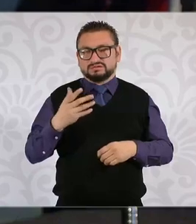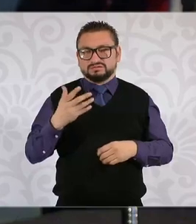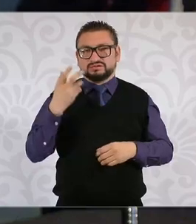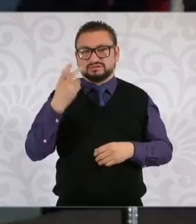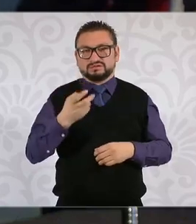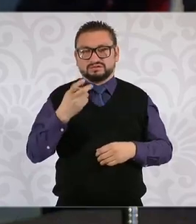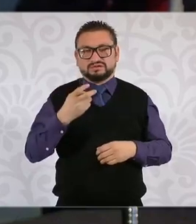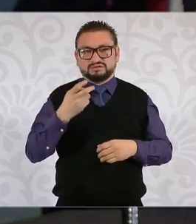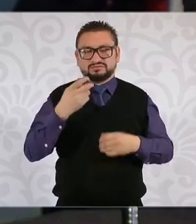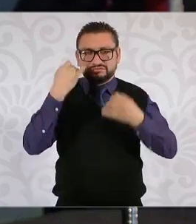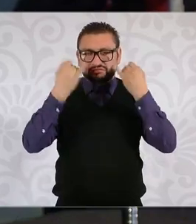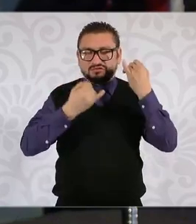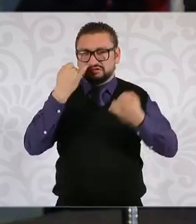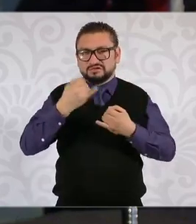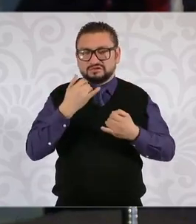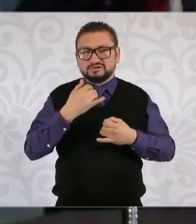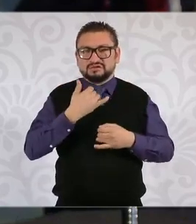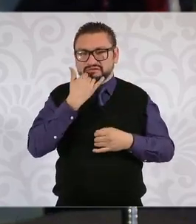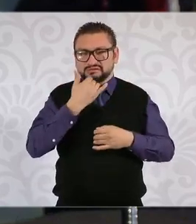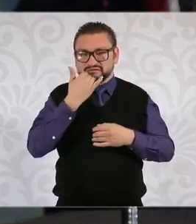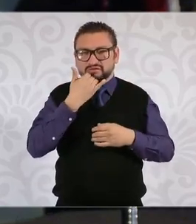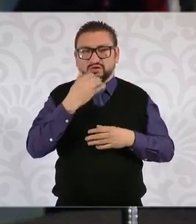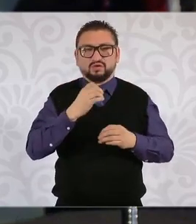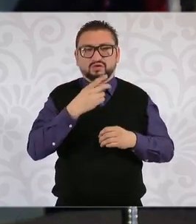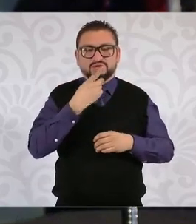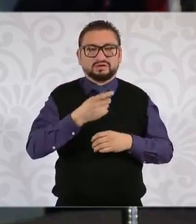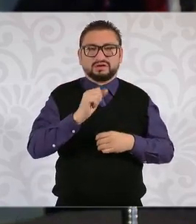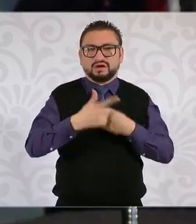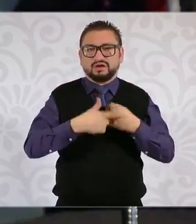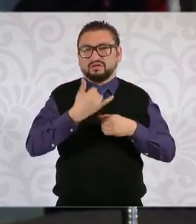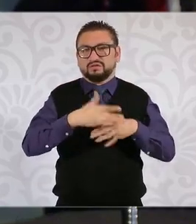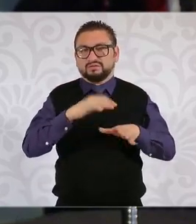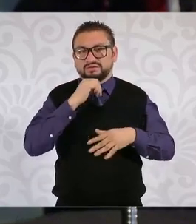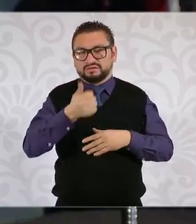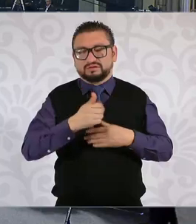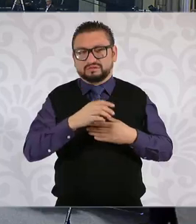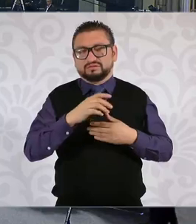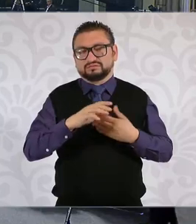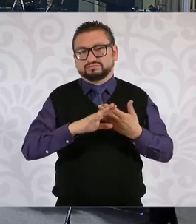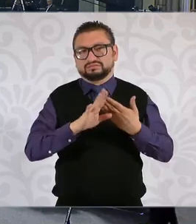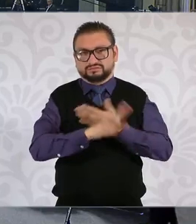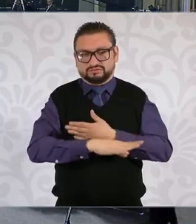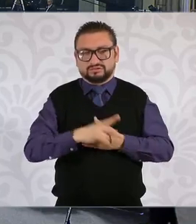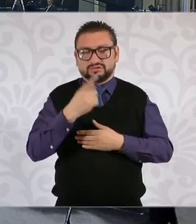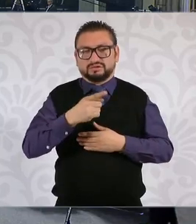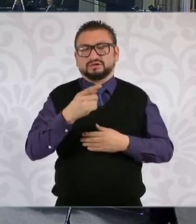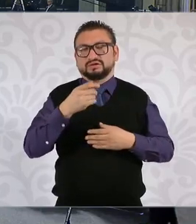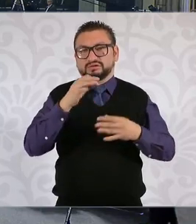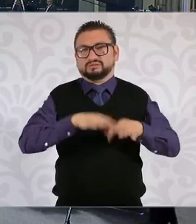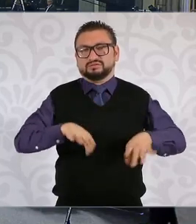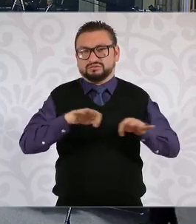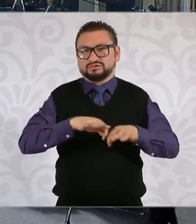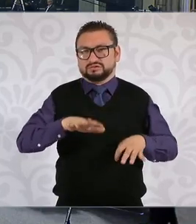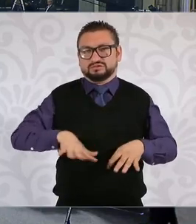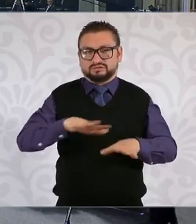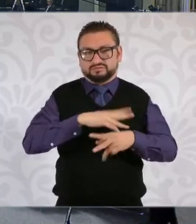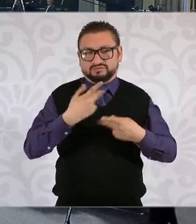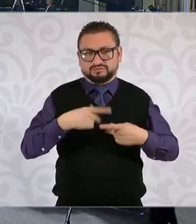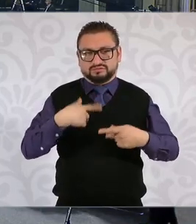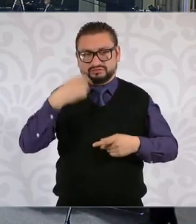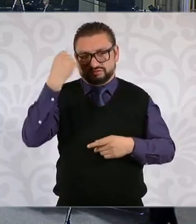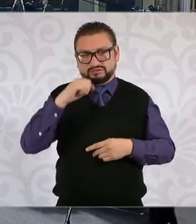diga o se niegue cierta información, sobre todo para dar certeza al pueblo de Sinaloa?